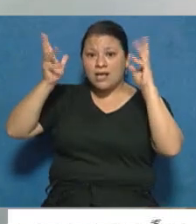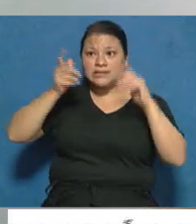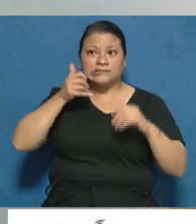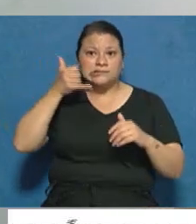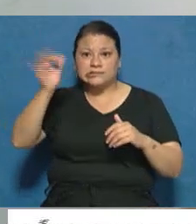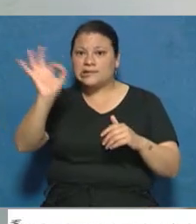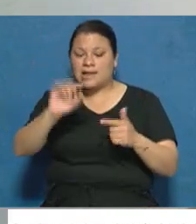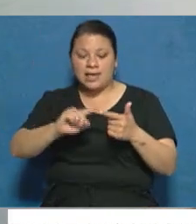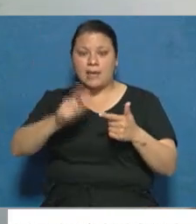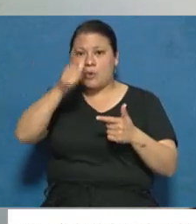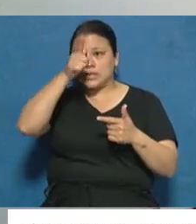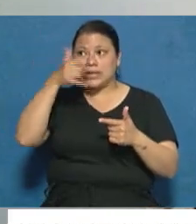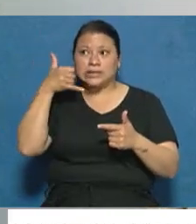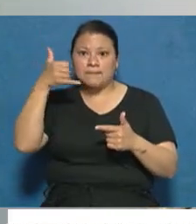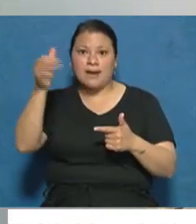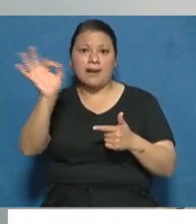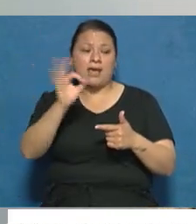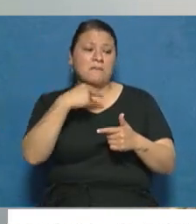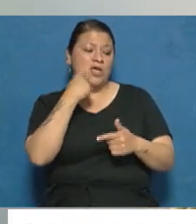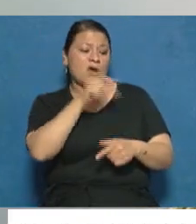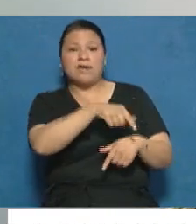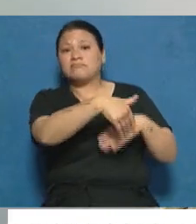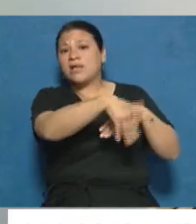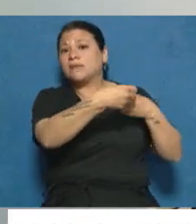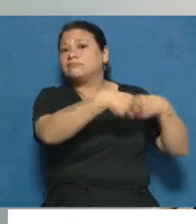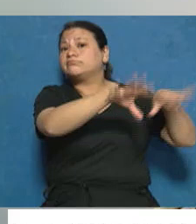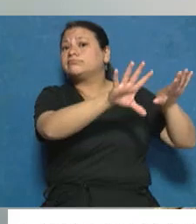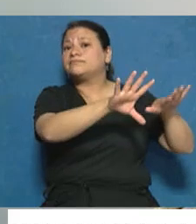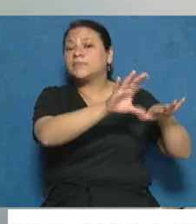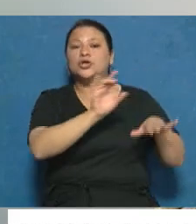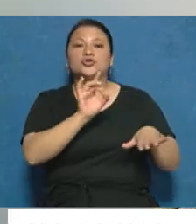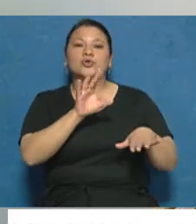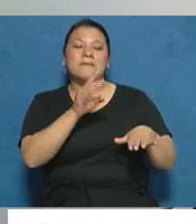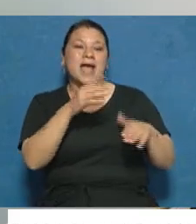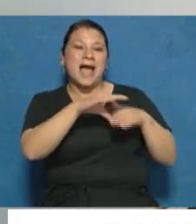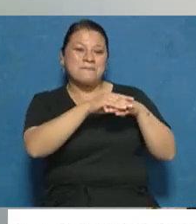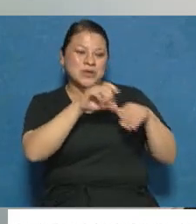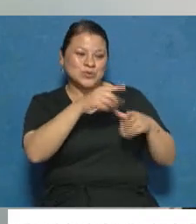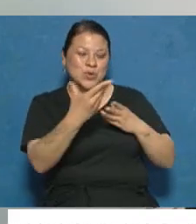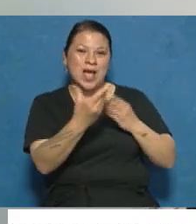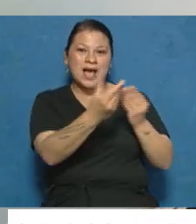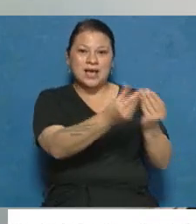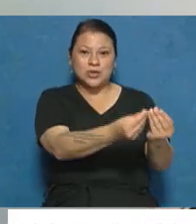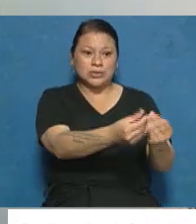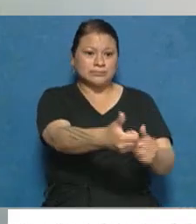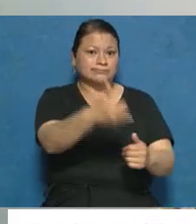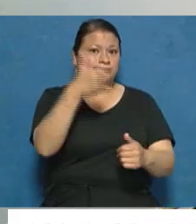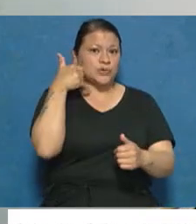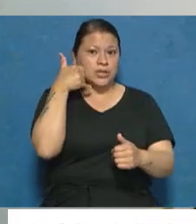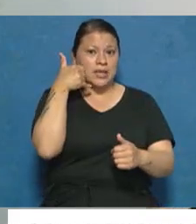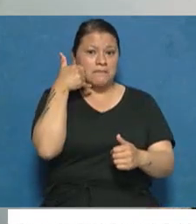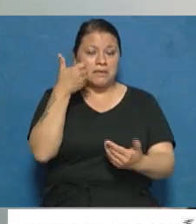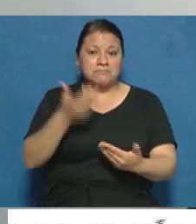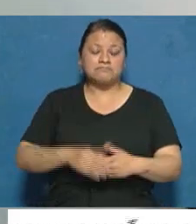policía. Mi hijo quedó ahí donde estaba, solamente ayudado por su amigo, que es quien nos llama por teléfono a